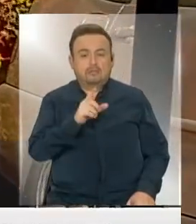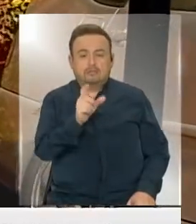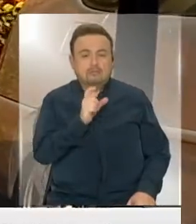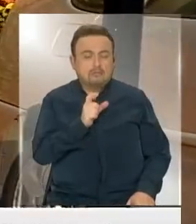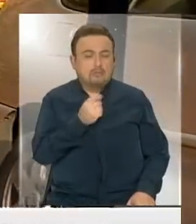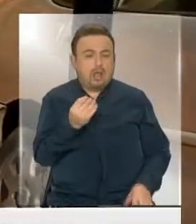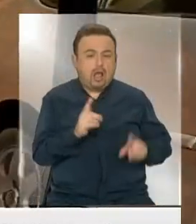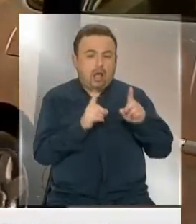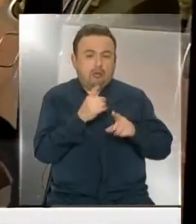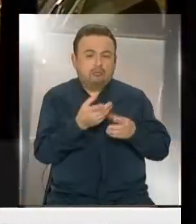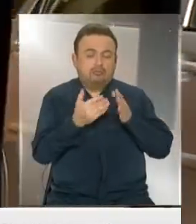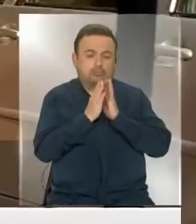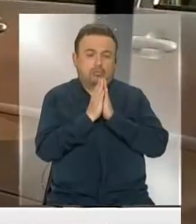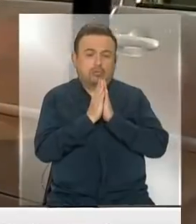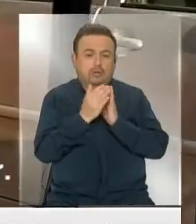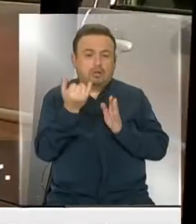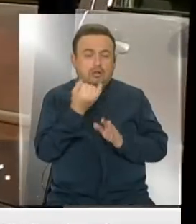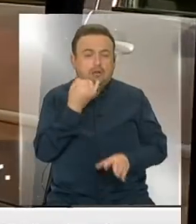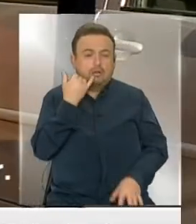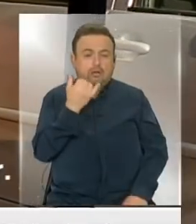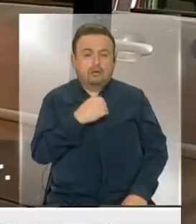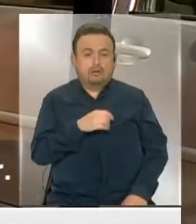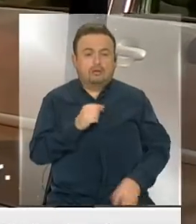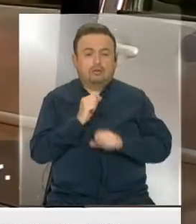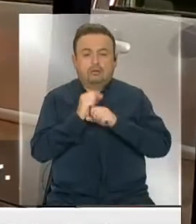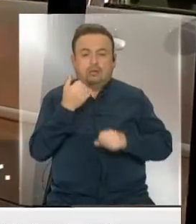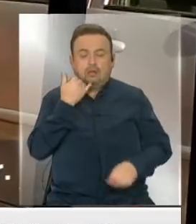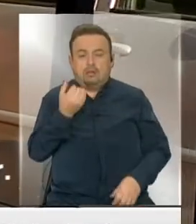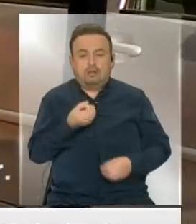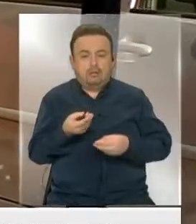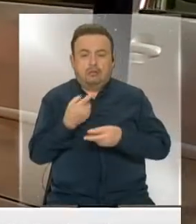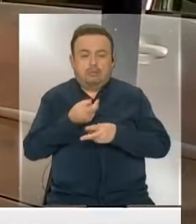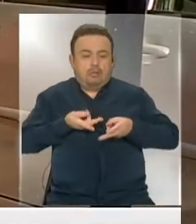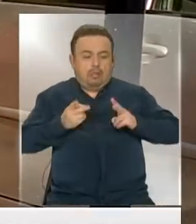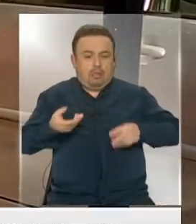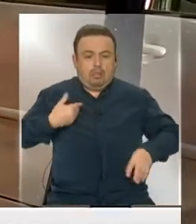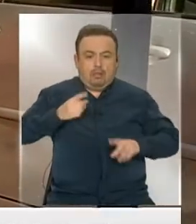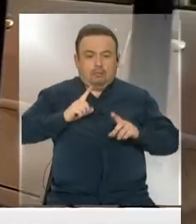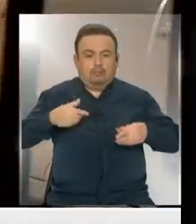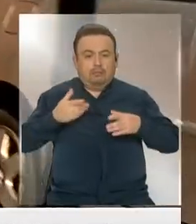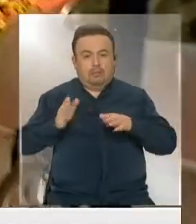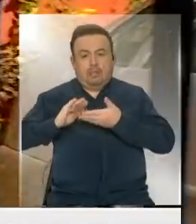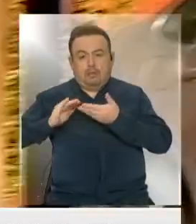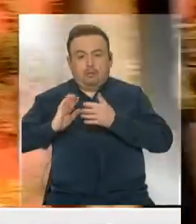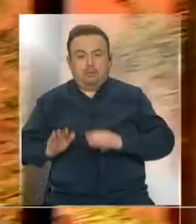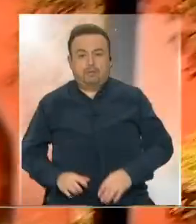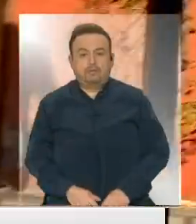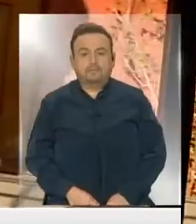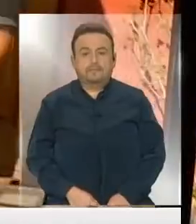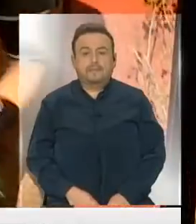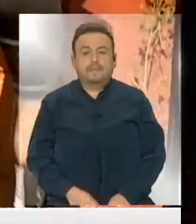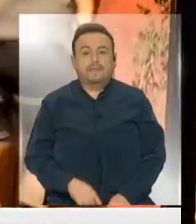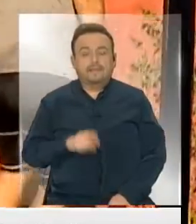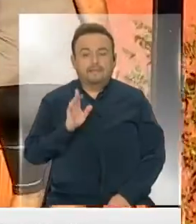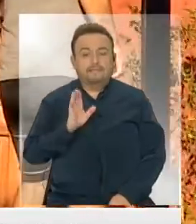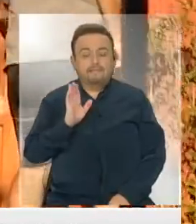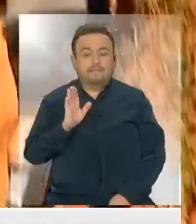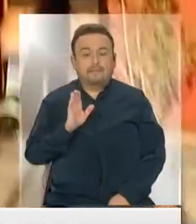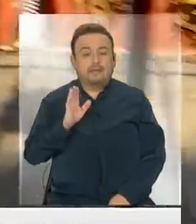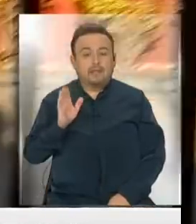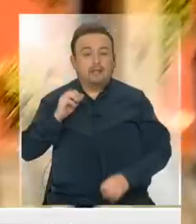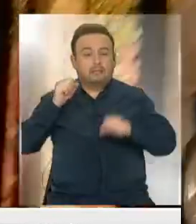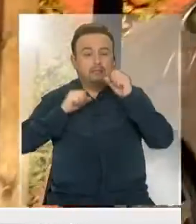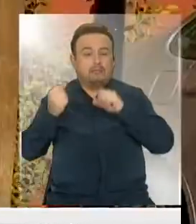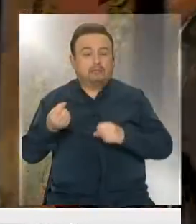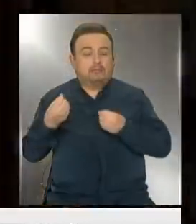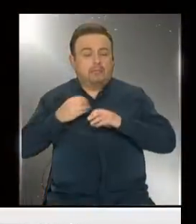tarjeta? Sí, si tú me puedes dar el teléfono a ella también. No, es que yo no doy teléfonos que no me han autorizado. En la empresa quedaron en tomar contacto, pero